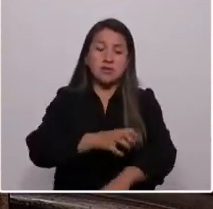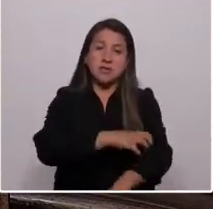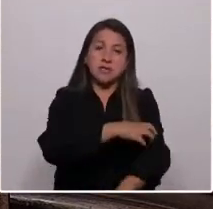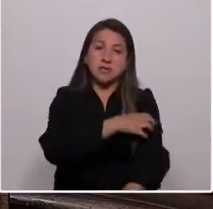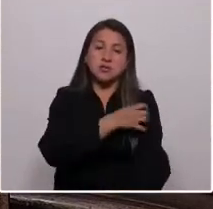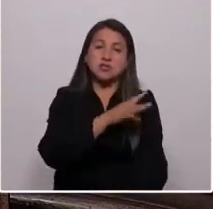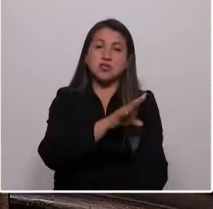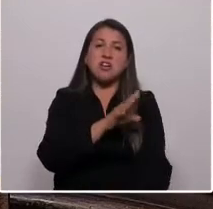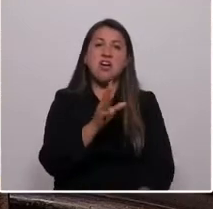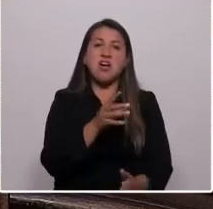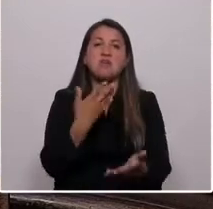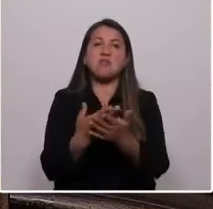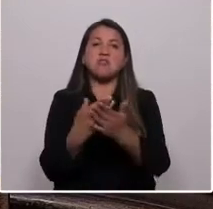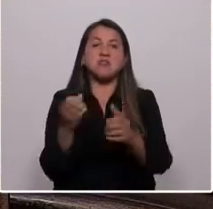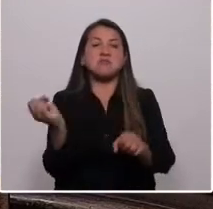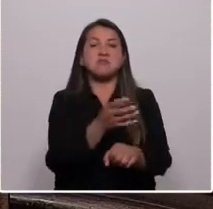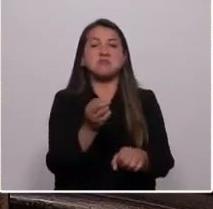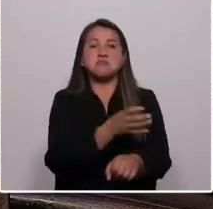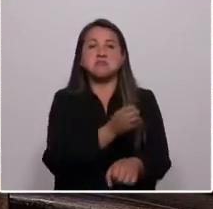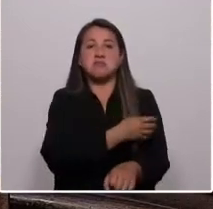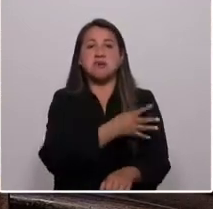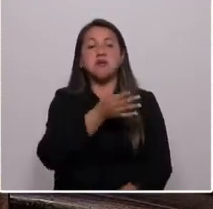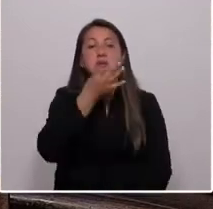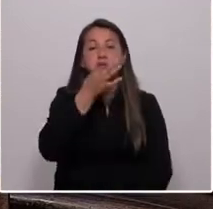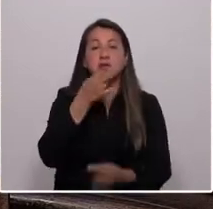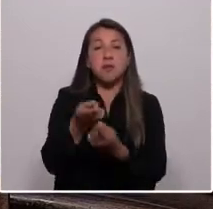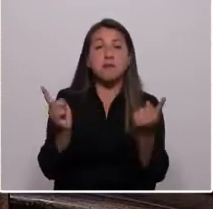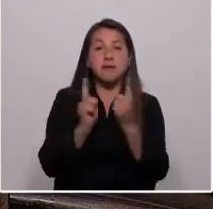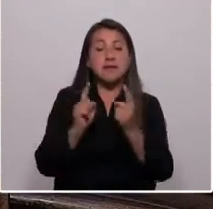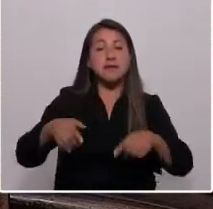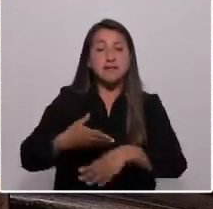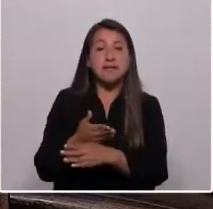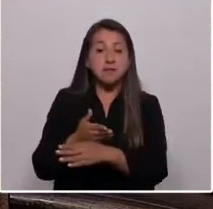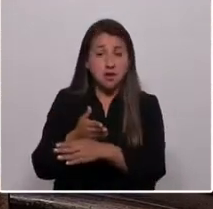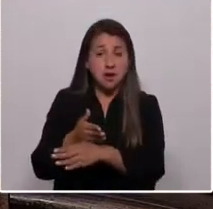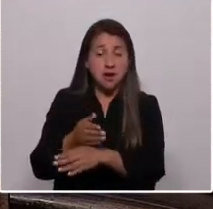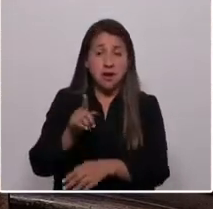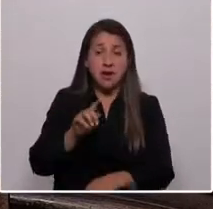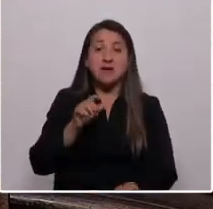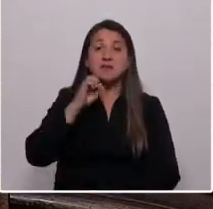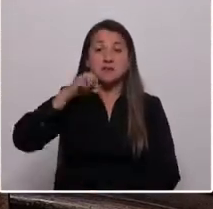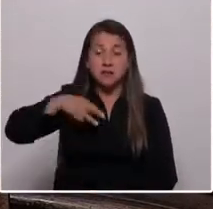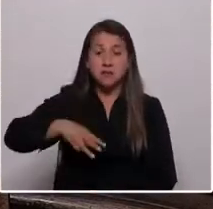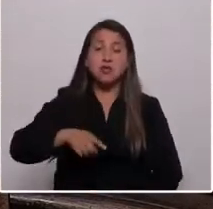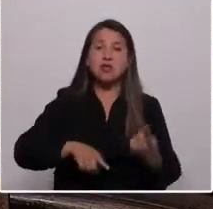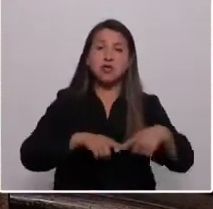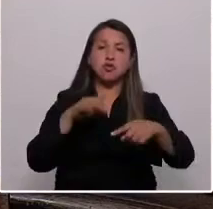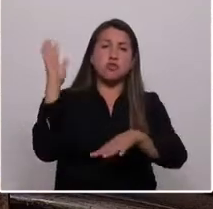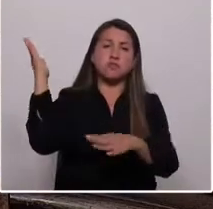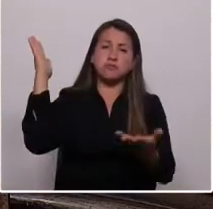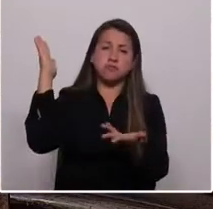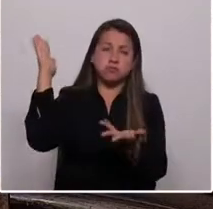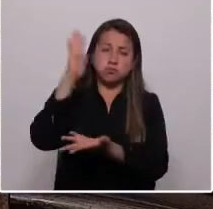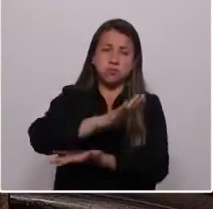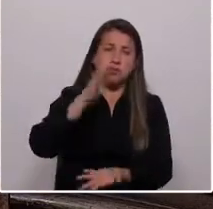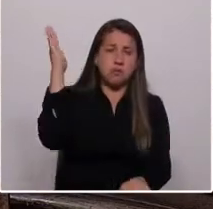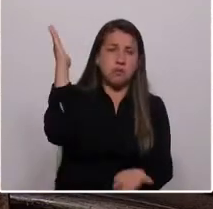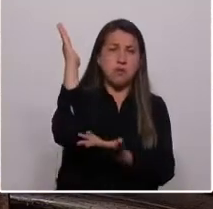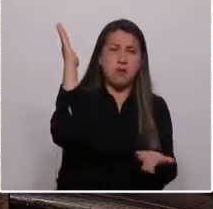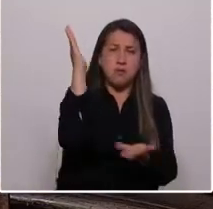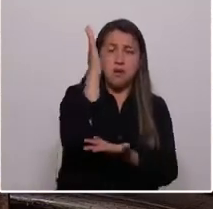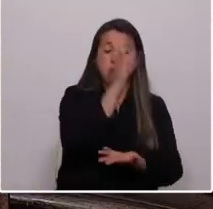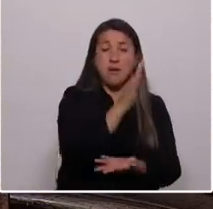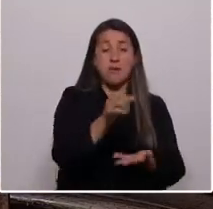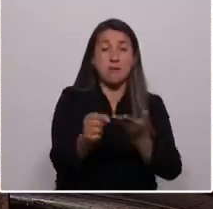de sacrificio medioambiental. Mientras las salmoneras depredan nuestras maras y las forestales arrasan con nuestro bosque nativo, unos